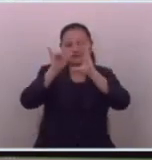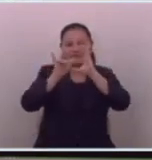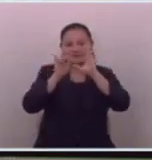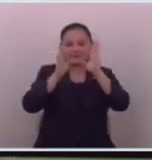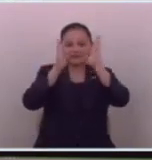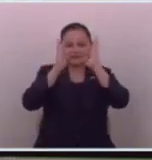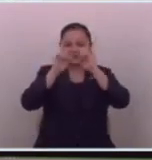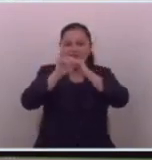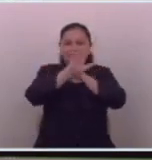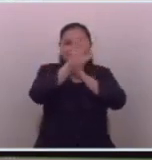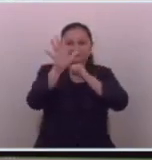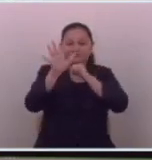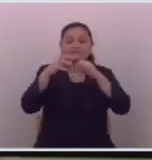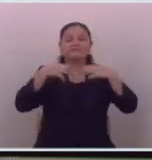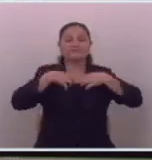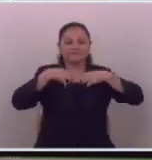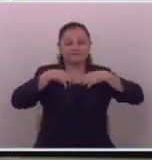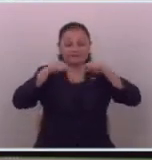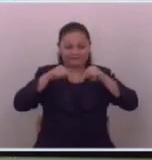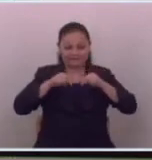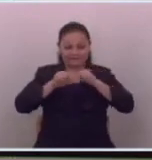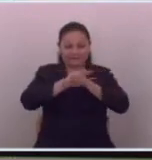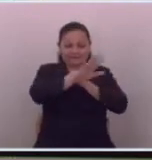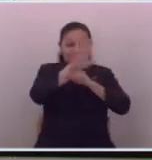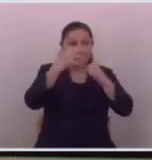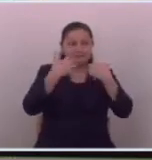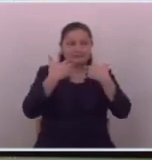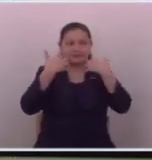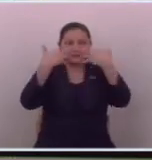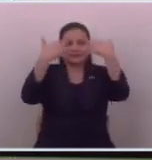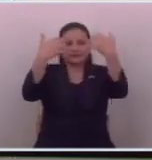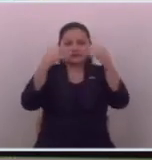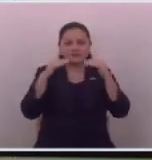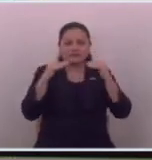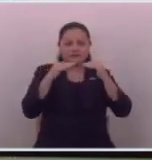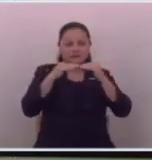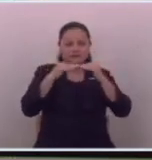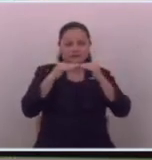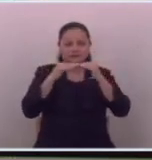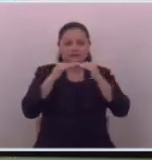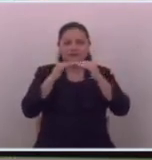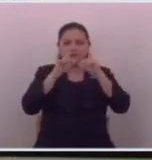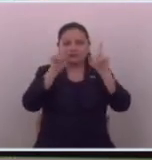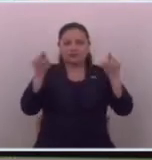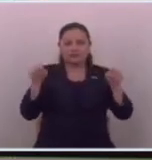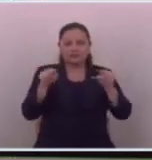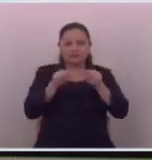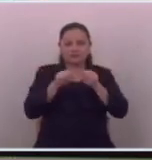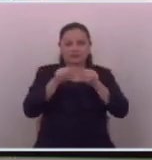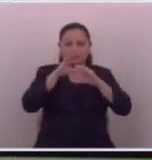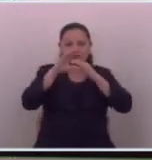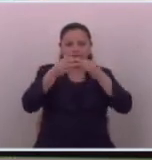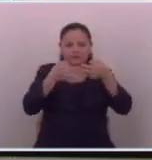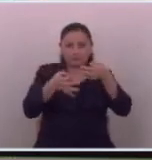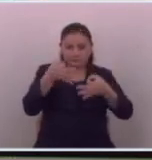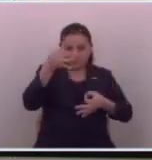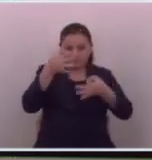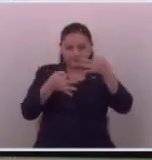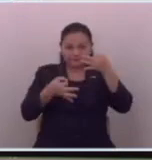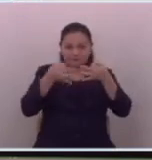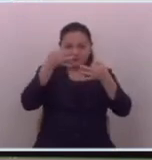transmitiendo en vivo esta sesión plenaria al igual que los canales y los medios legislativos